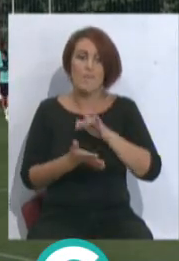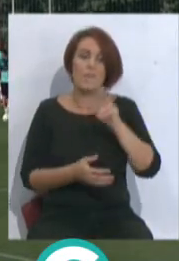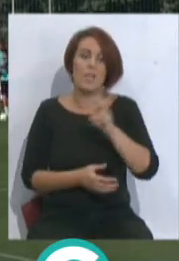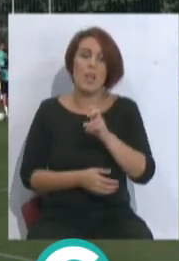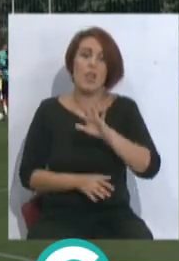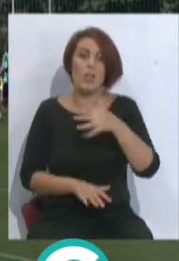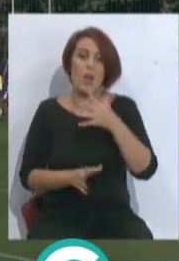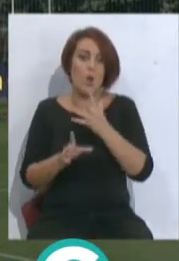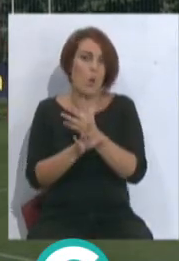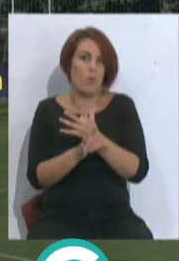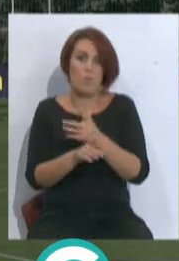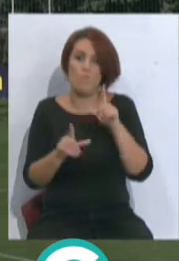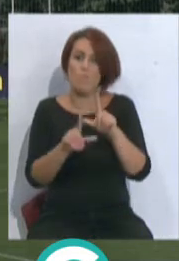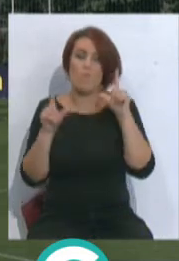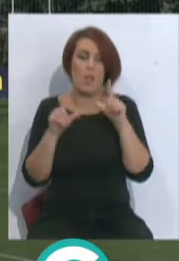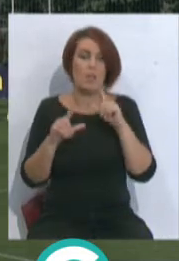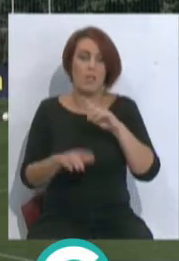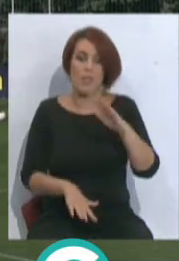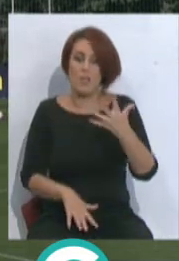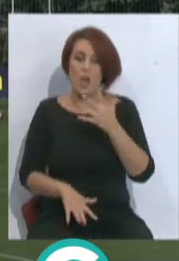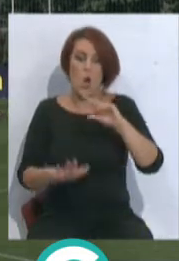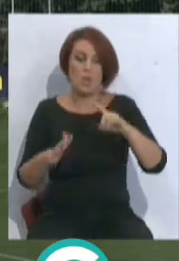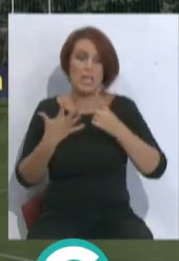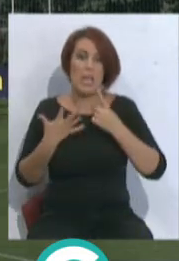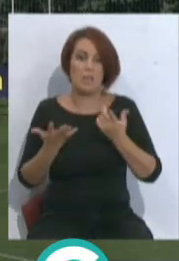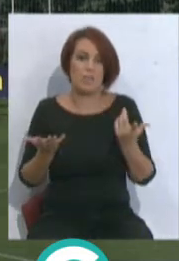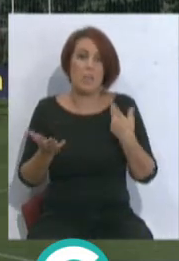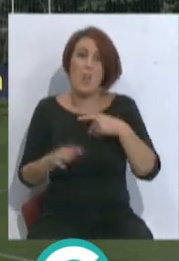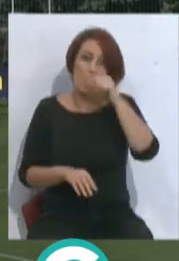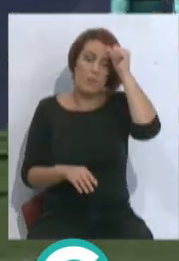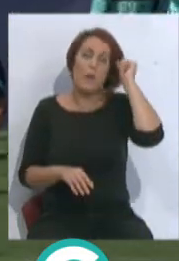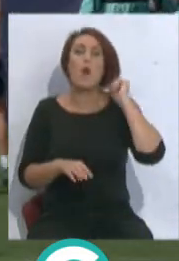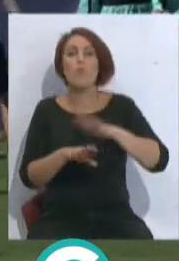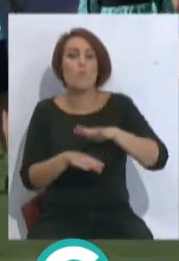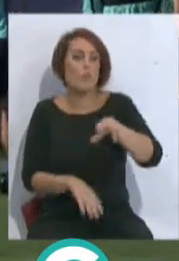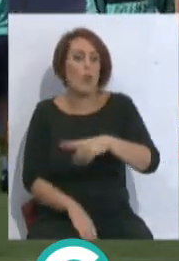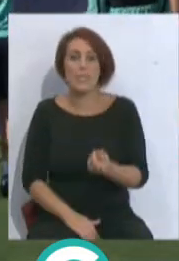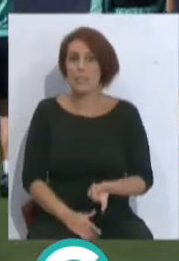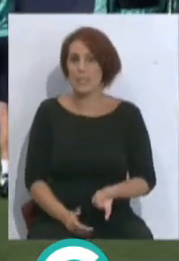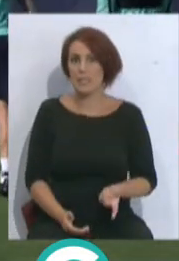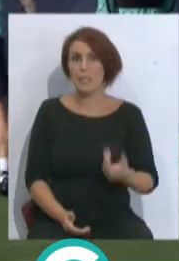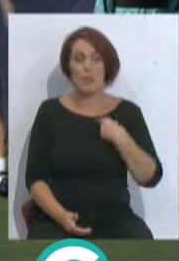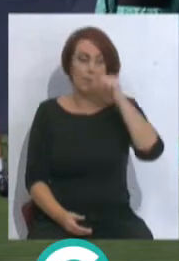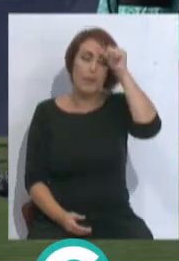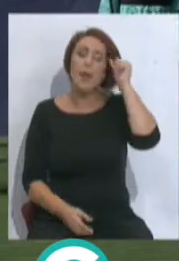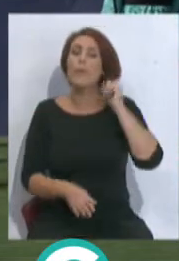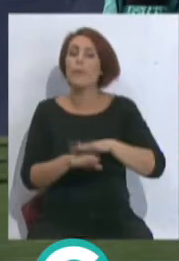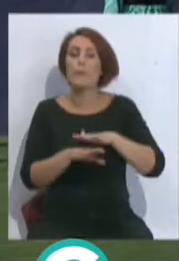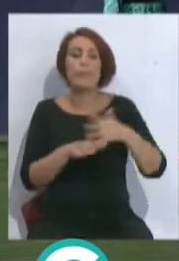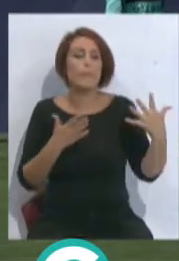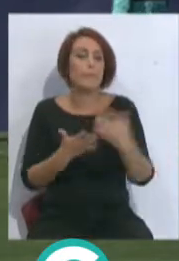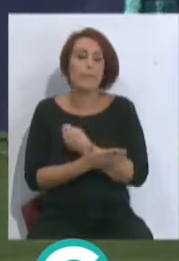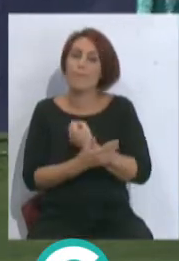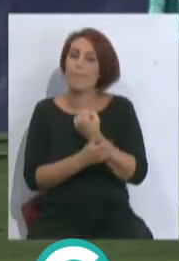cinco jugadores que son titulares. Cinco o seis jugadores. Pero eso no es culpa de Ferbera, ¿no? Claro, no es todo culpa de En las ruedas de prensa de